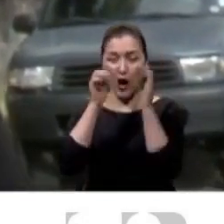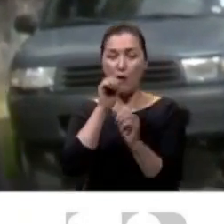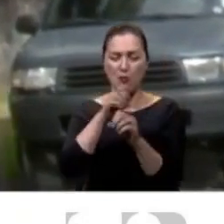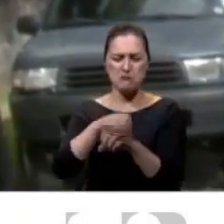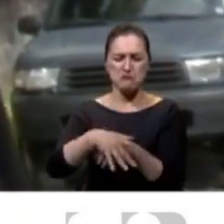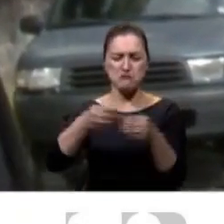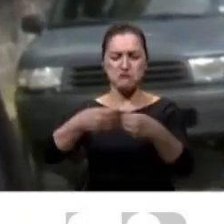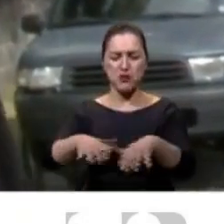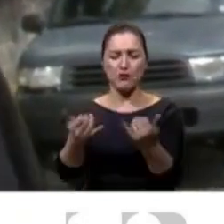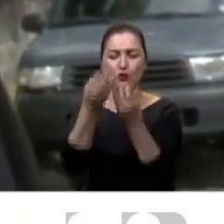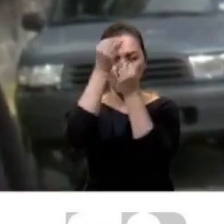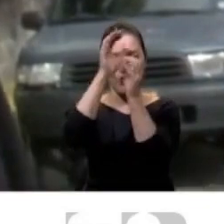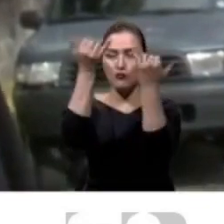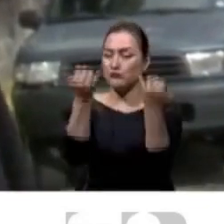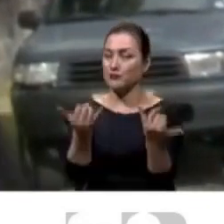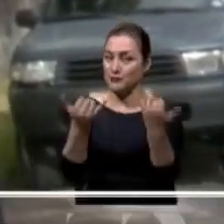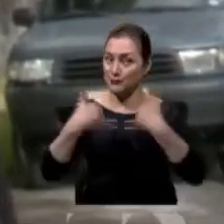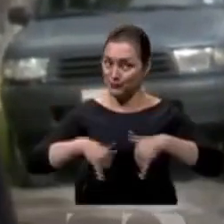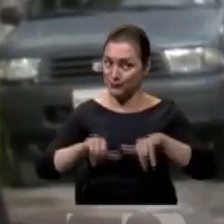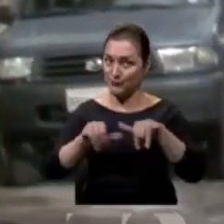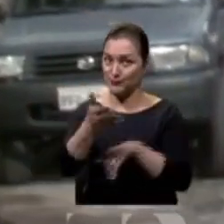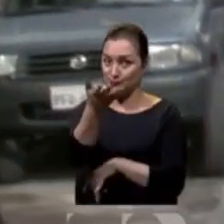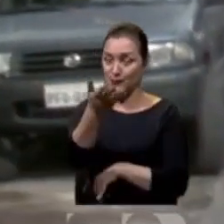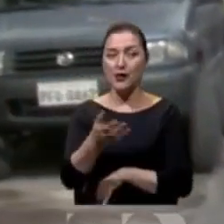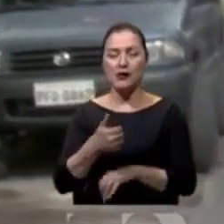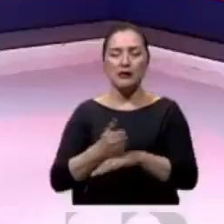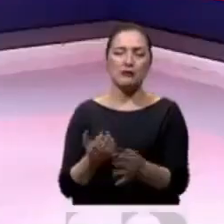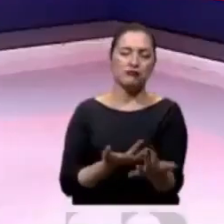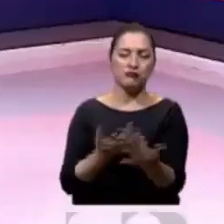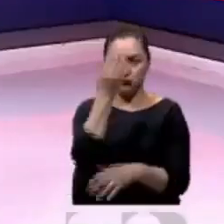completo. Esta información que se registra hasta esta hora de la mañana, esperamos vengan las autoridades. Buenos días.